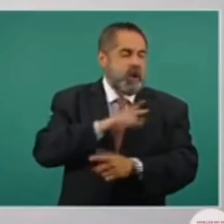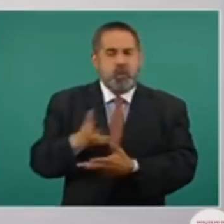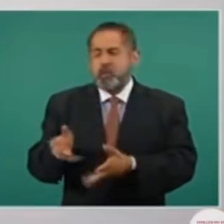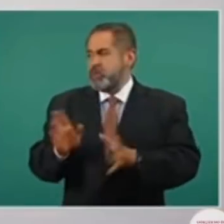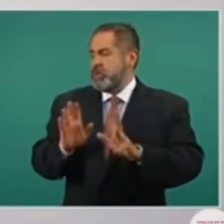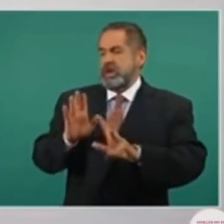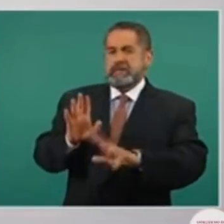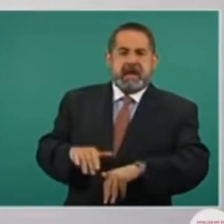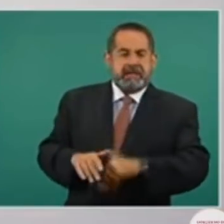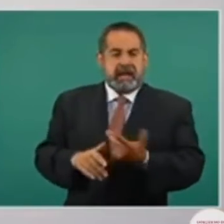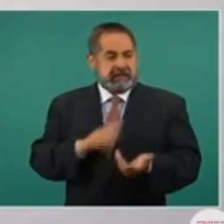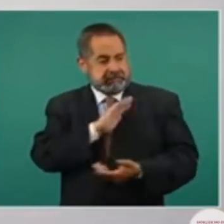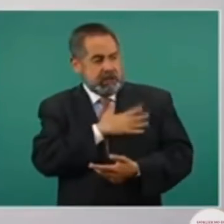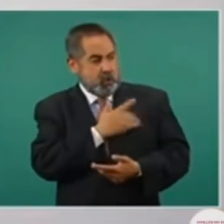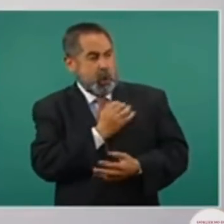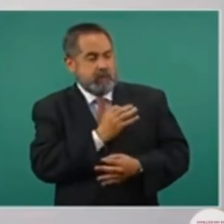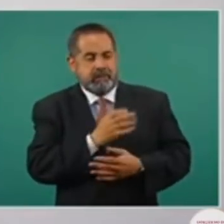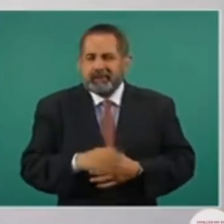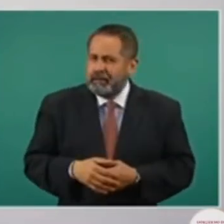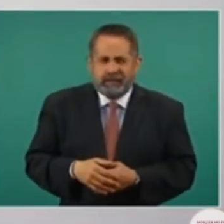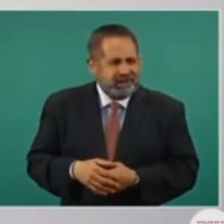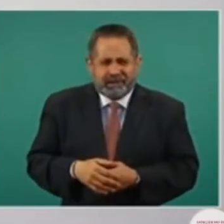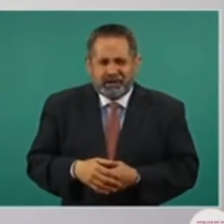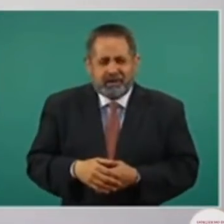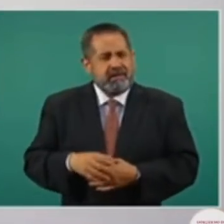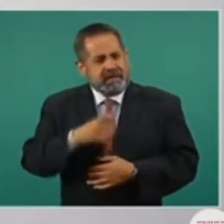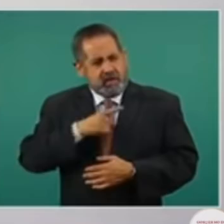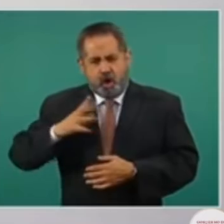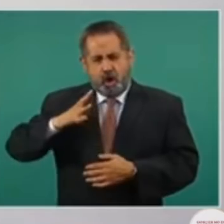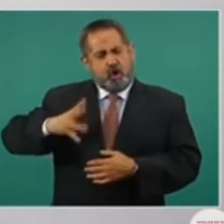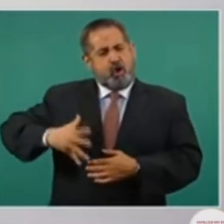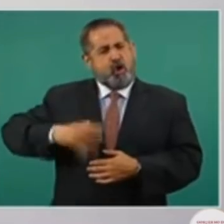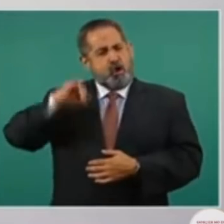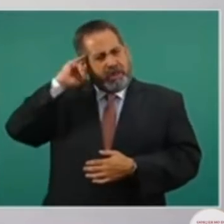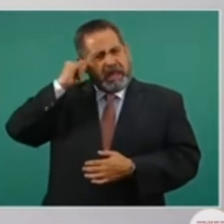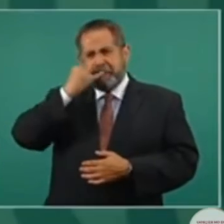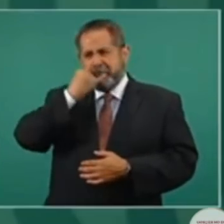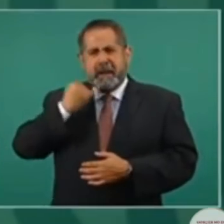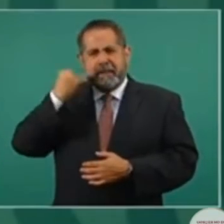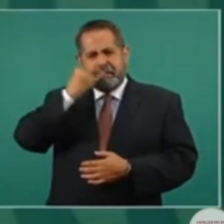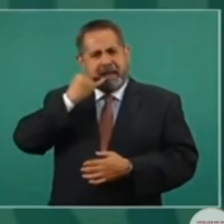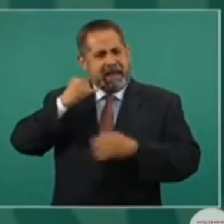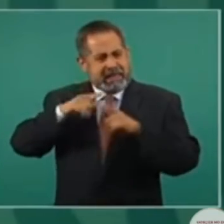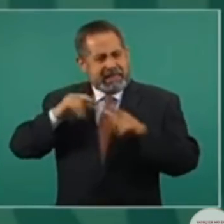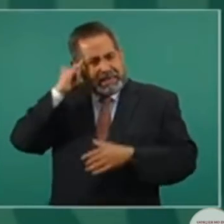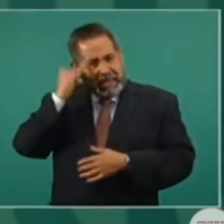Cuando debe ser un orgullo, porque esa es nuestra identidad.